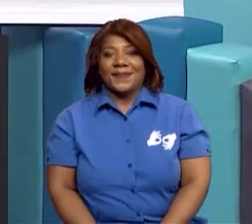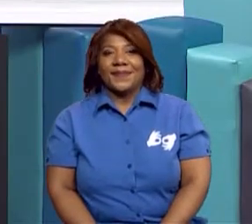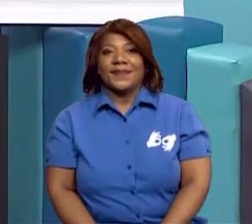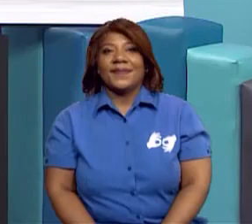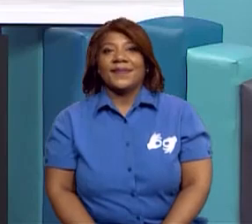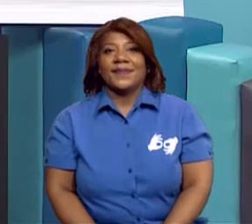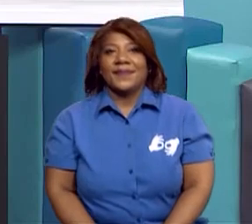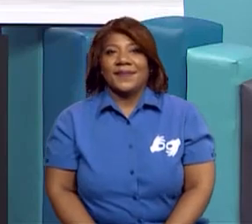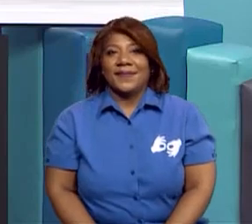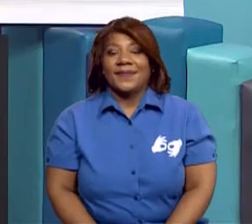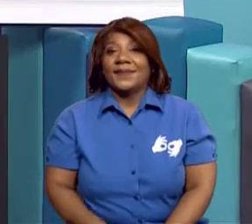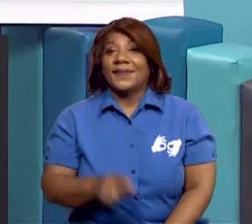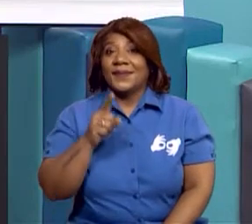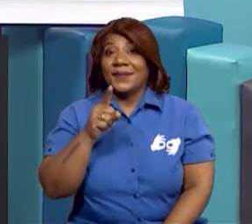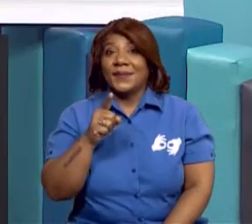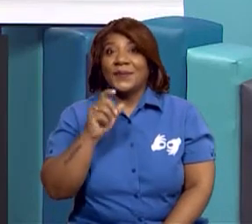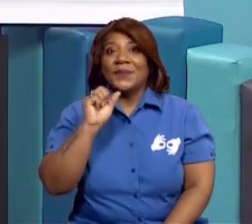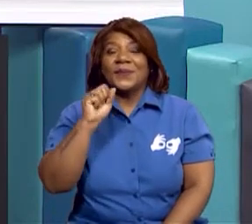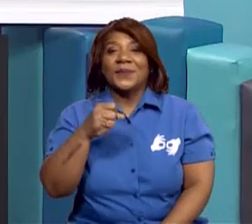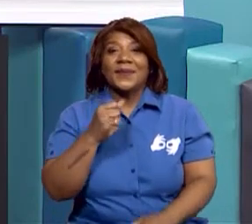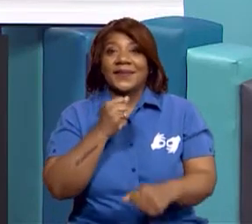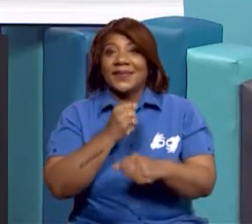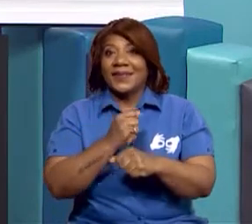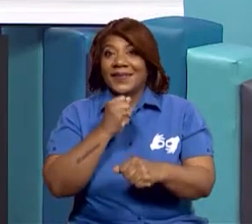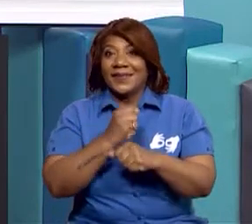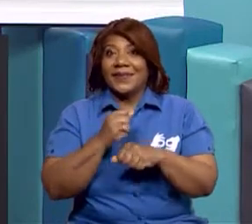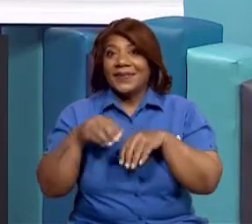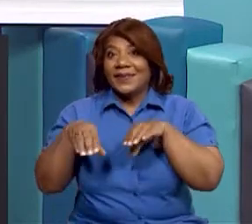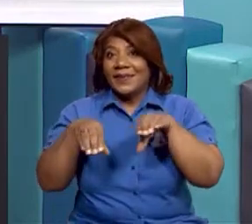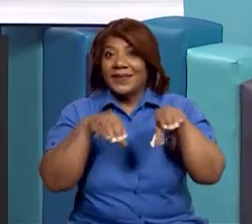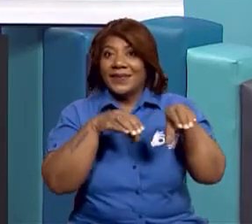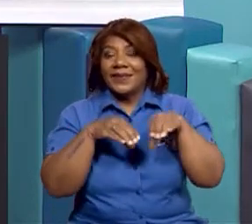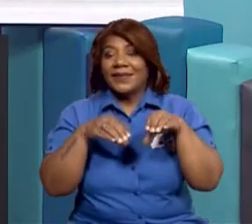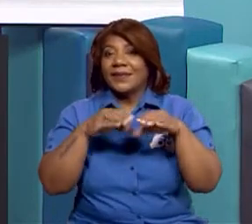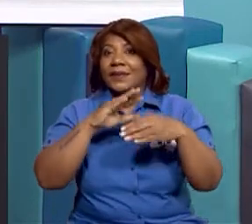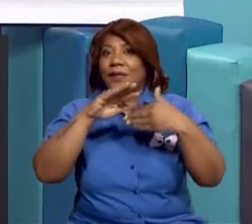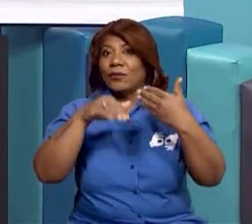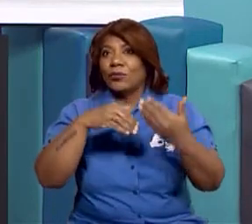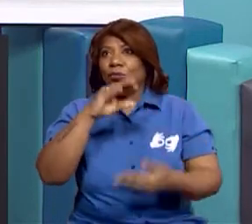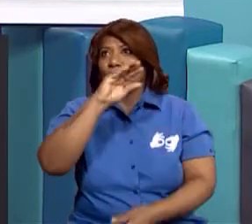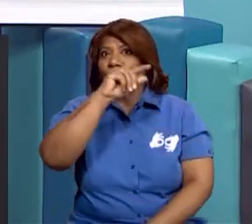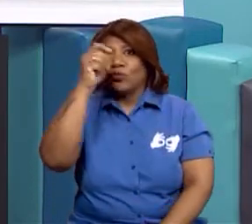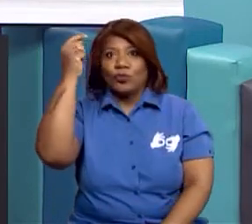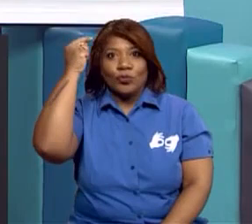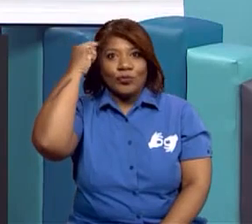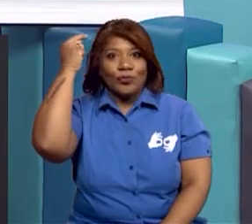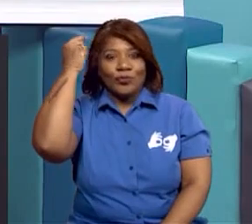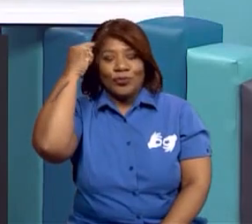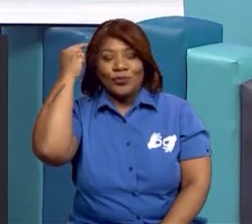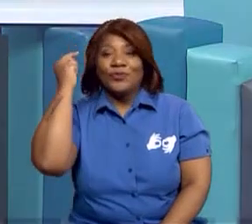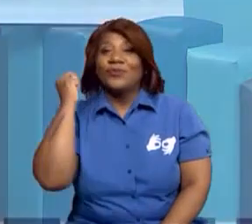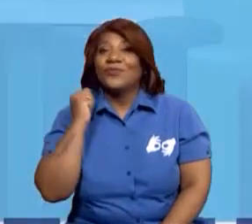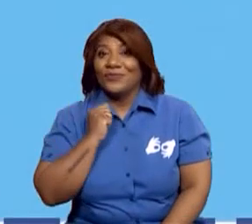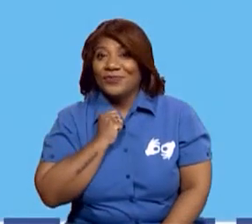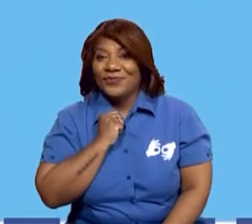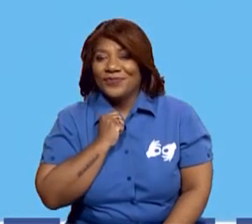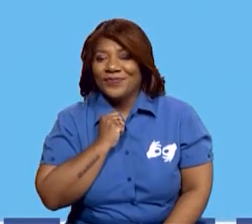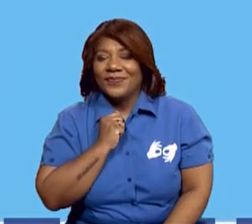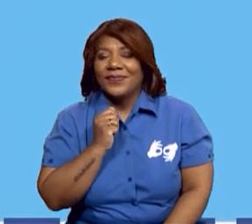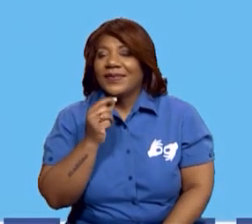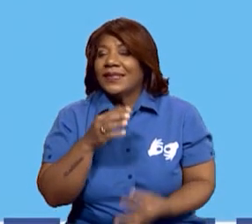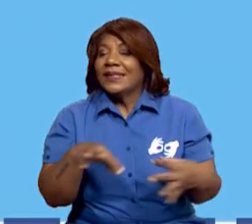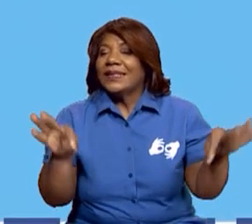De esta forma vas a poder continuar y llenar las demás. Recuerda contar primero